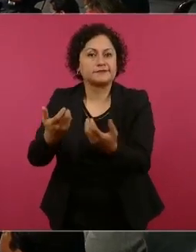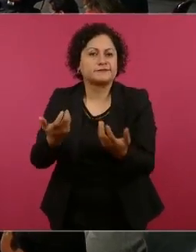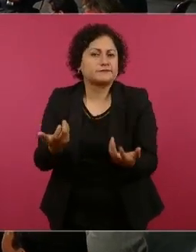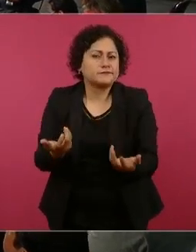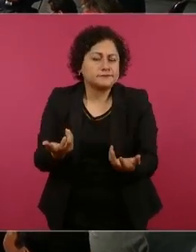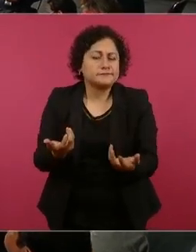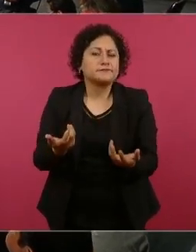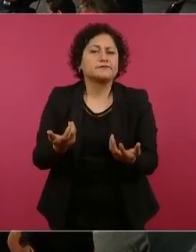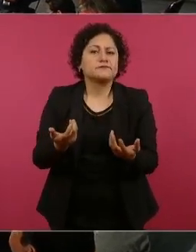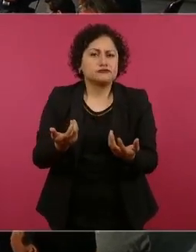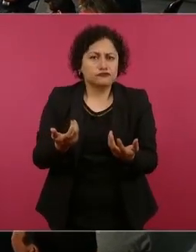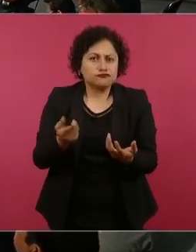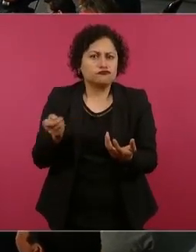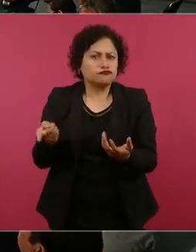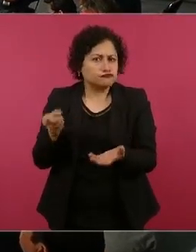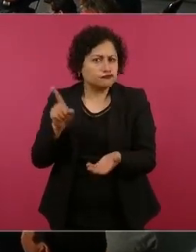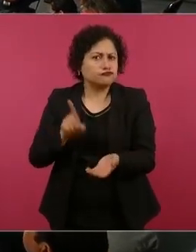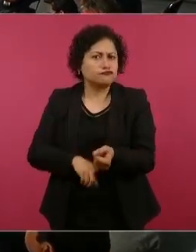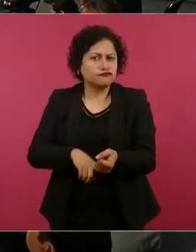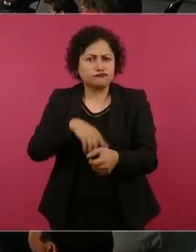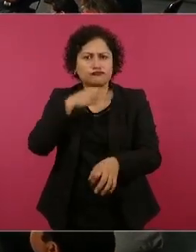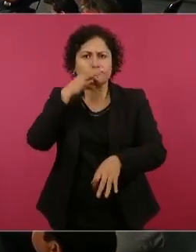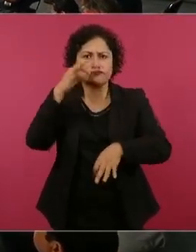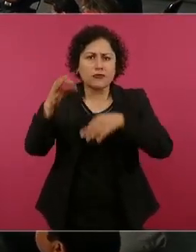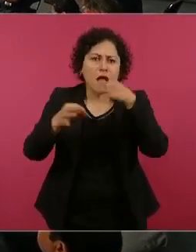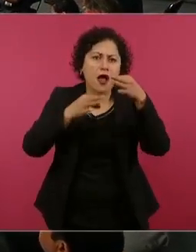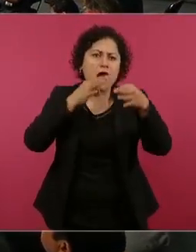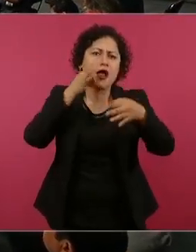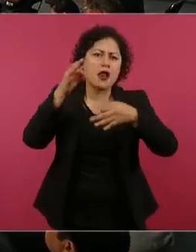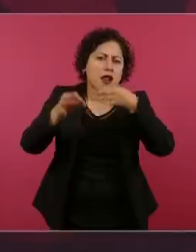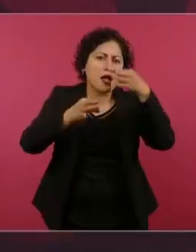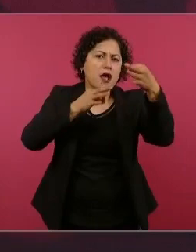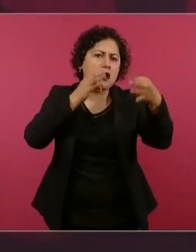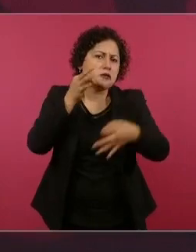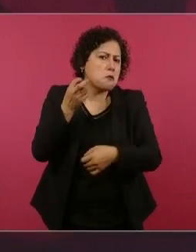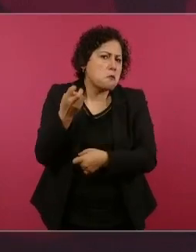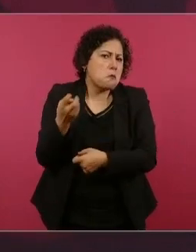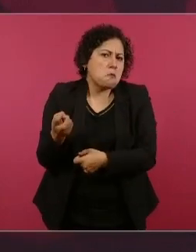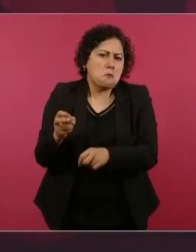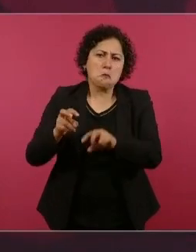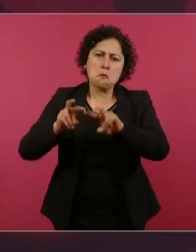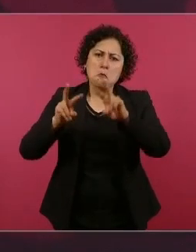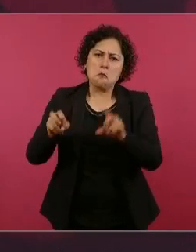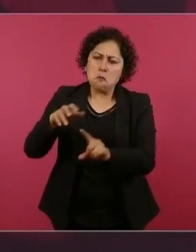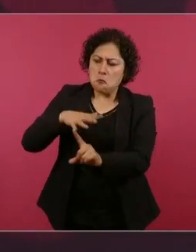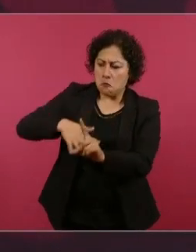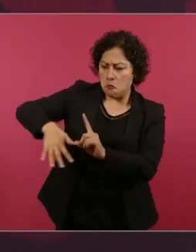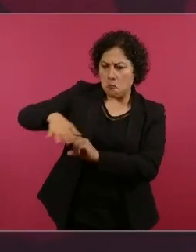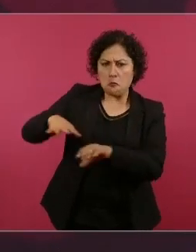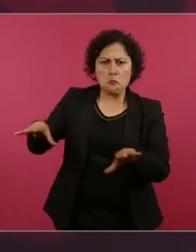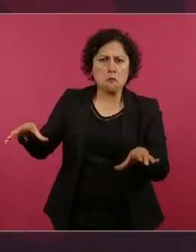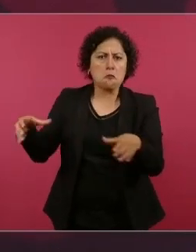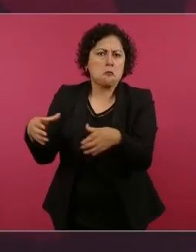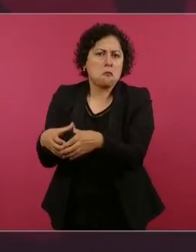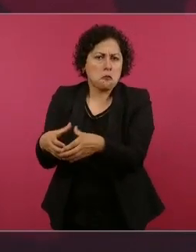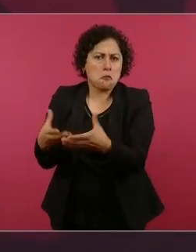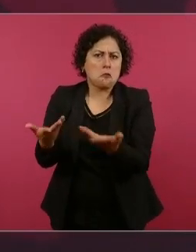que esté el cayuco